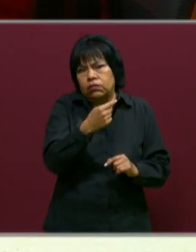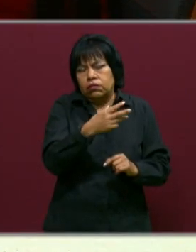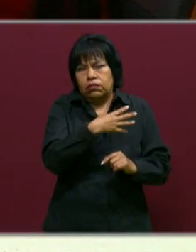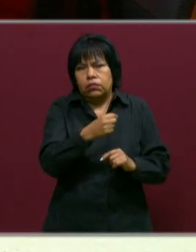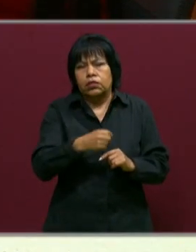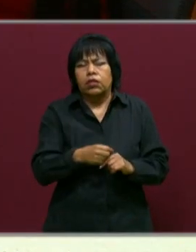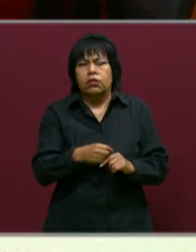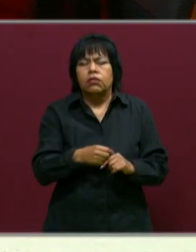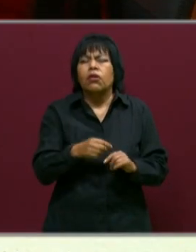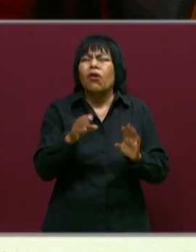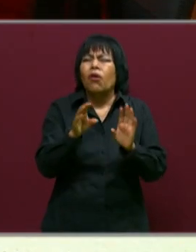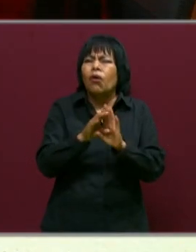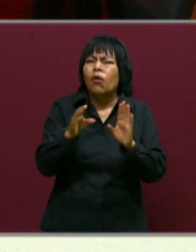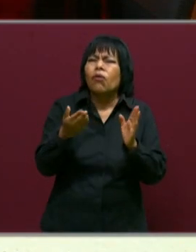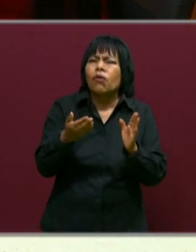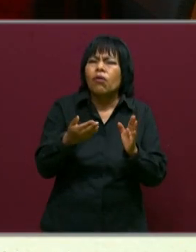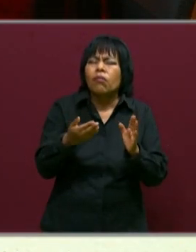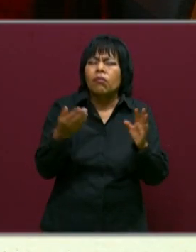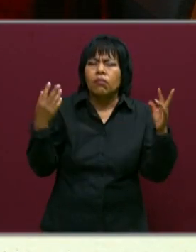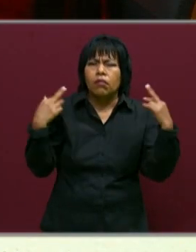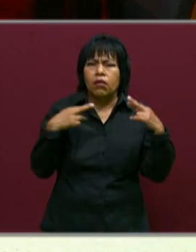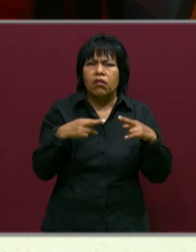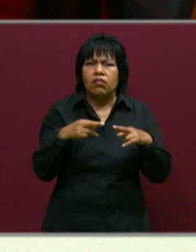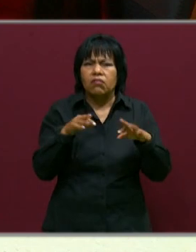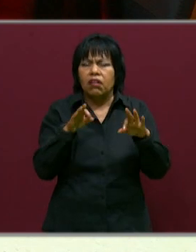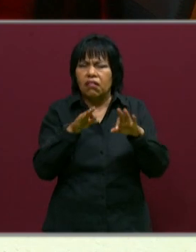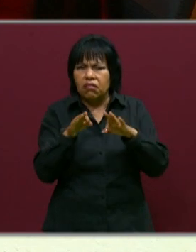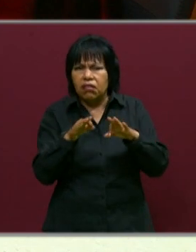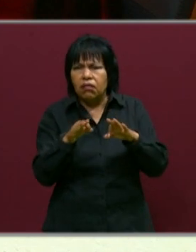fichas descriptivas que van a tener que trabajar en ellas?